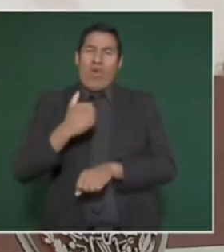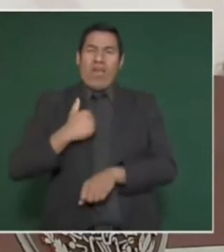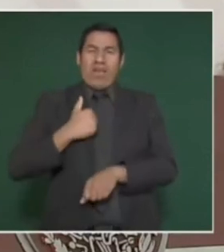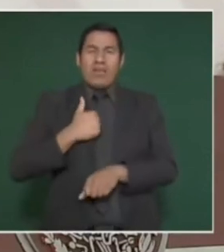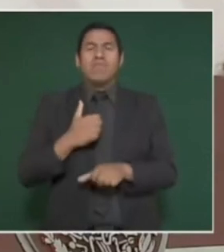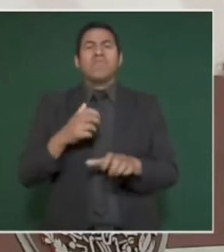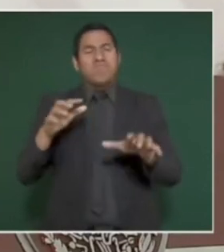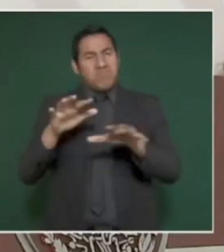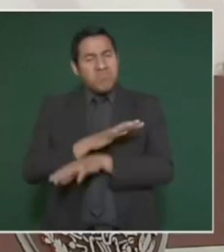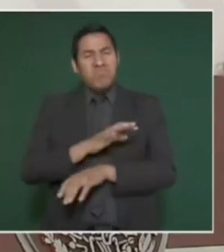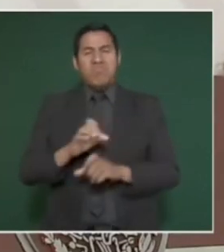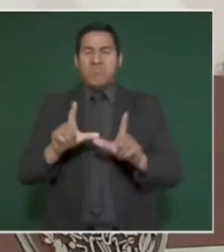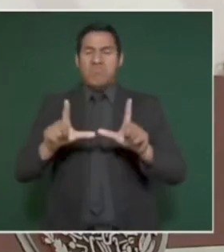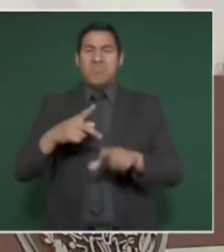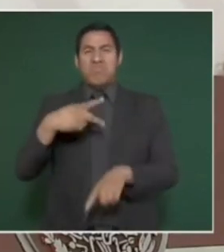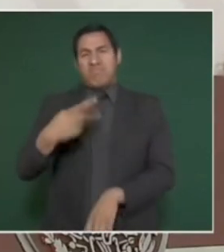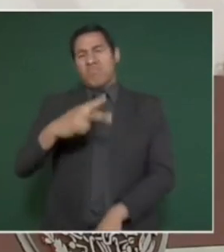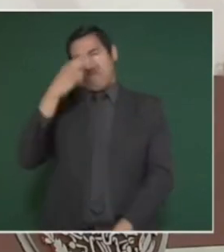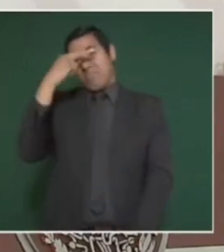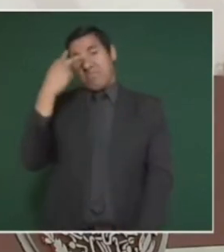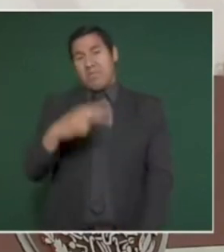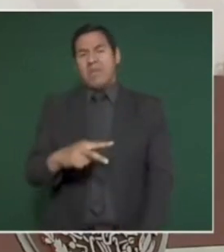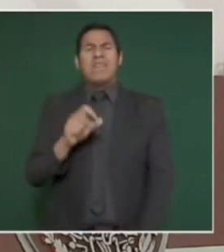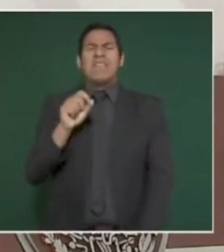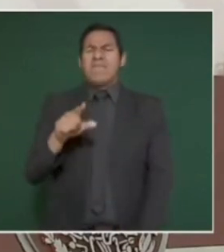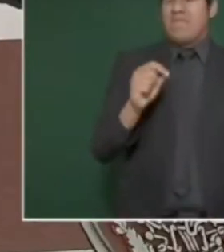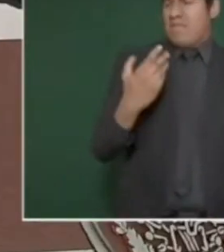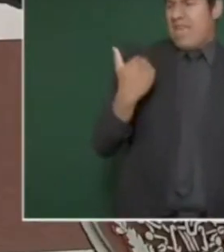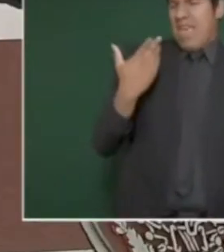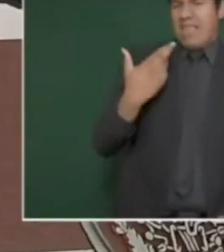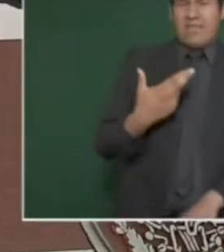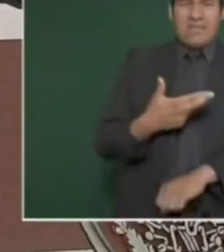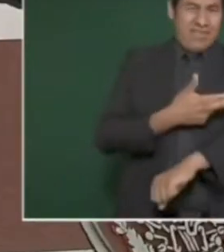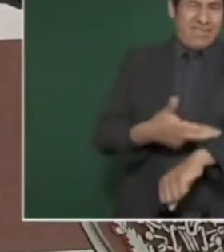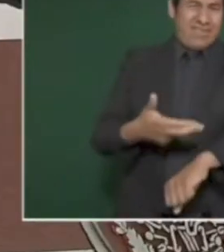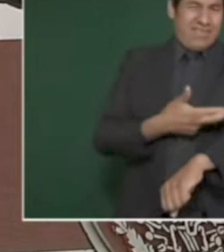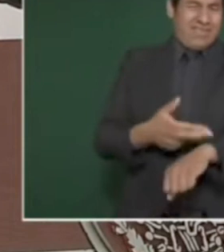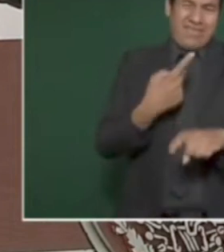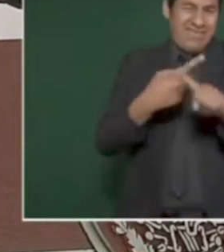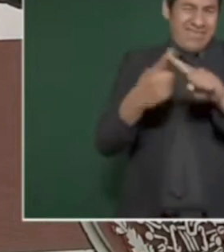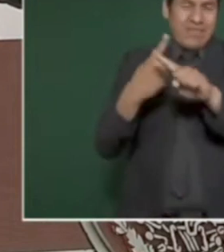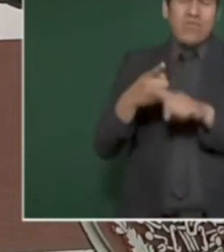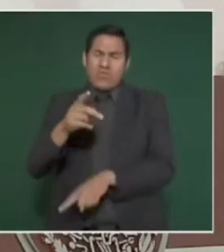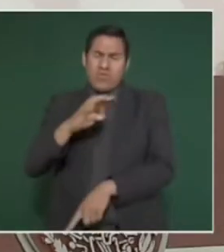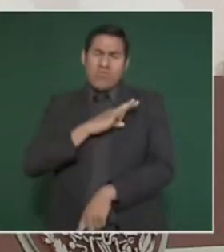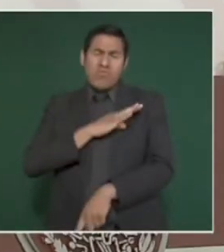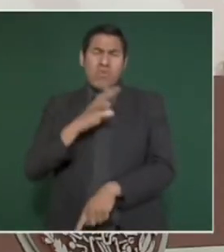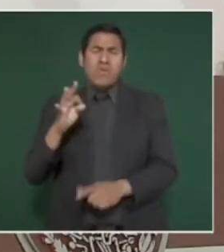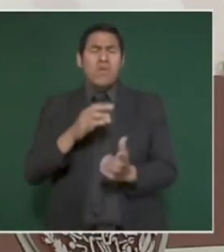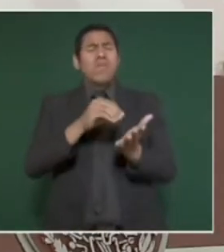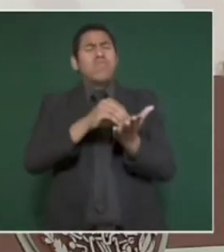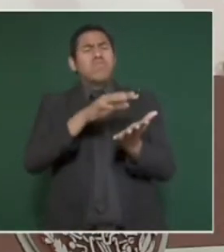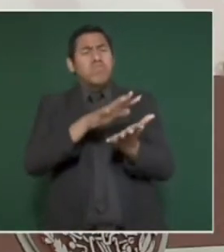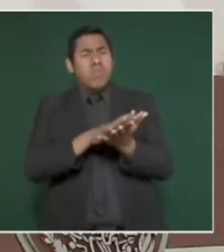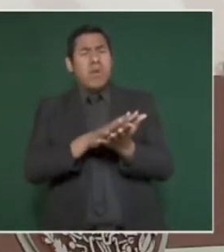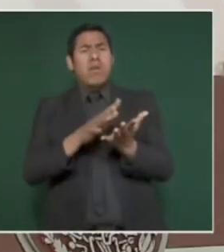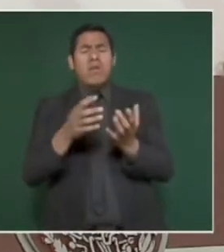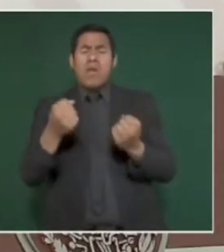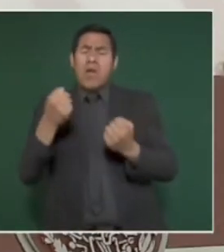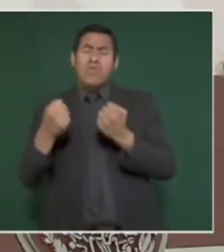Entonces, igual que el procedimiento que se ha venido siguiendo, podrán solicitar la cita para la revisión,